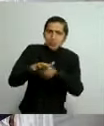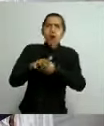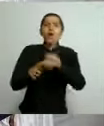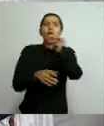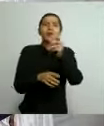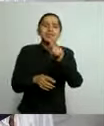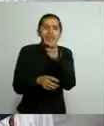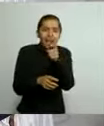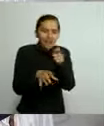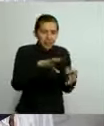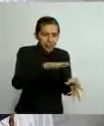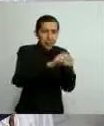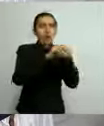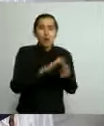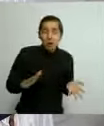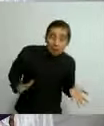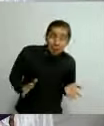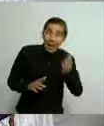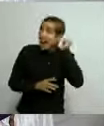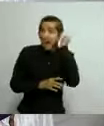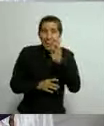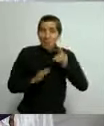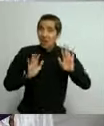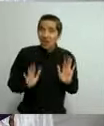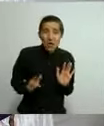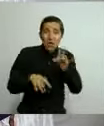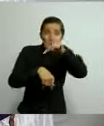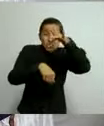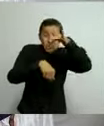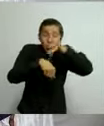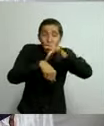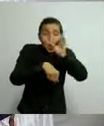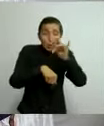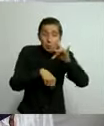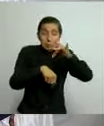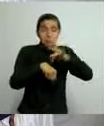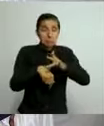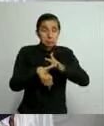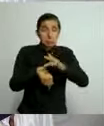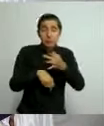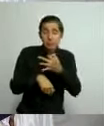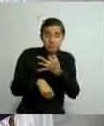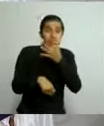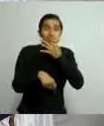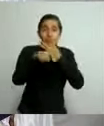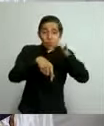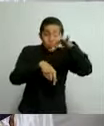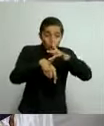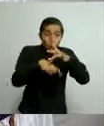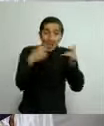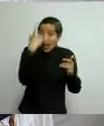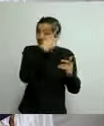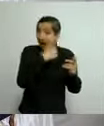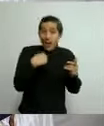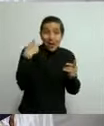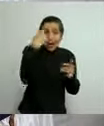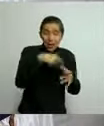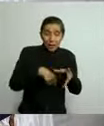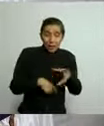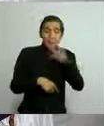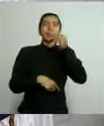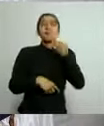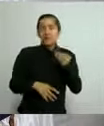la puerta, en fin, y lo tocas, luego te llevas la mano a la cara y el riesgo de